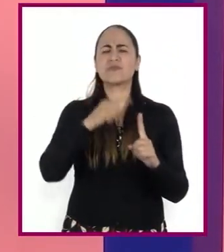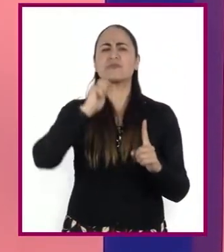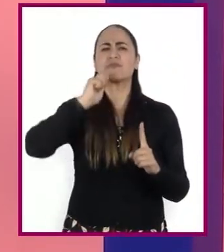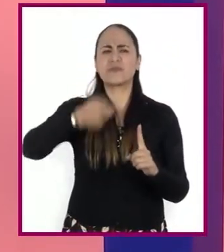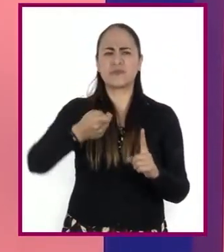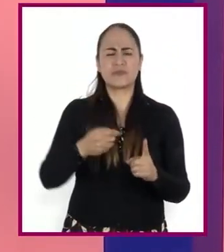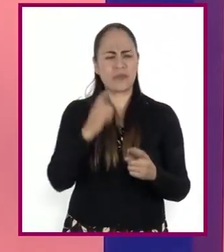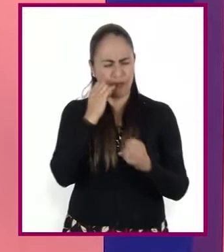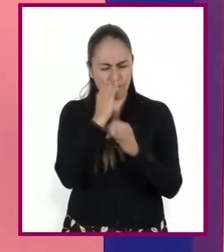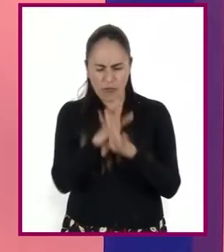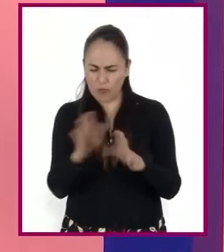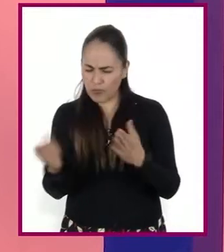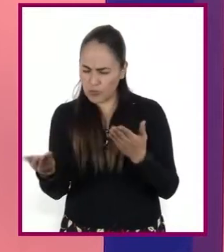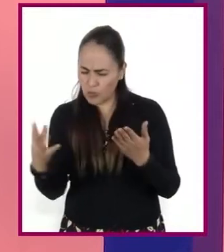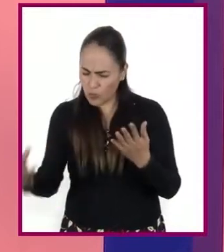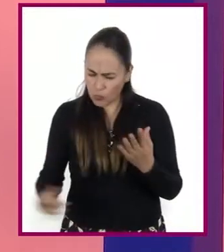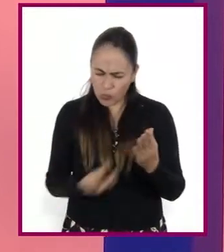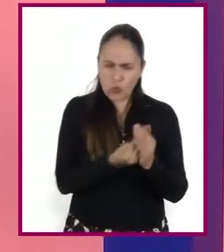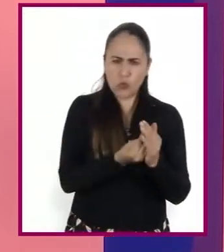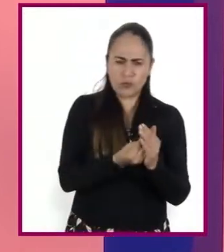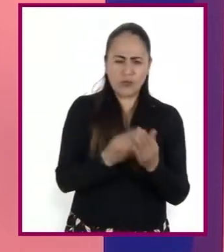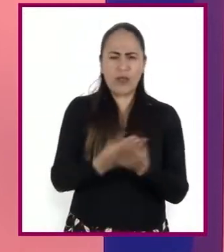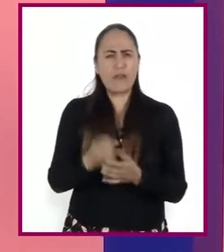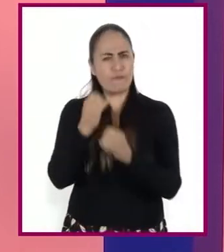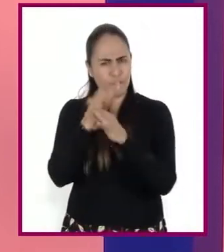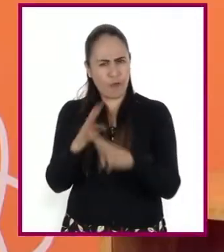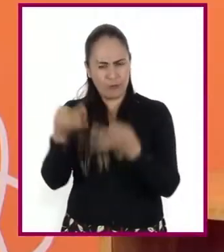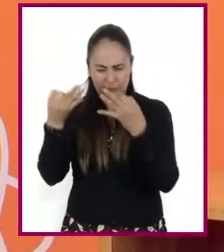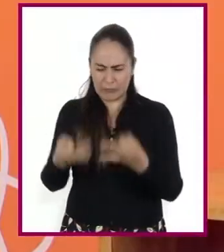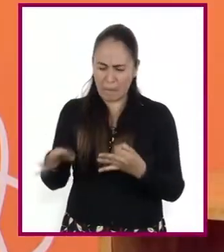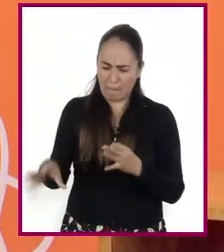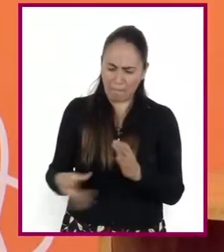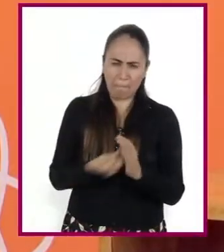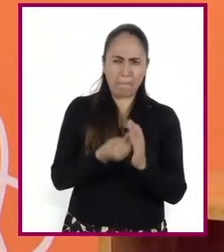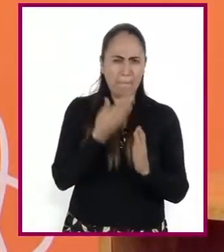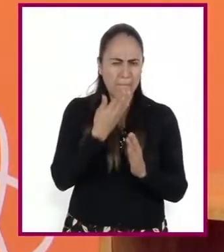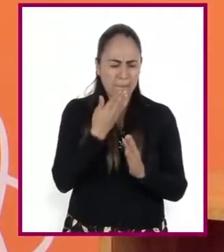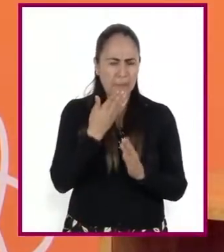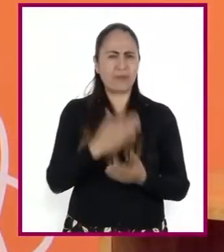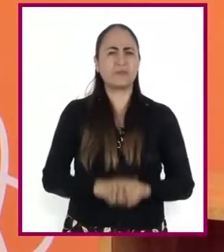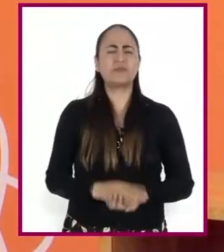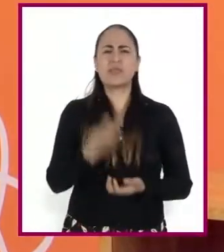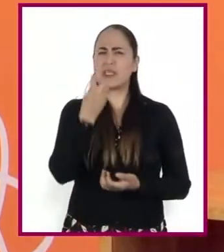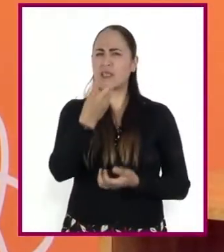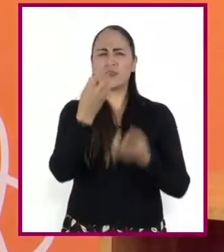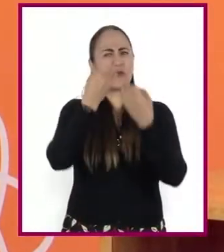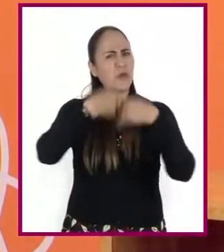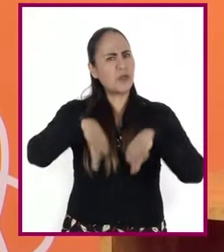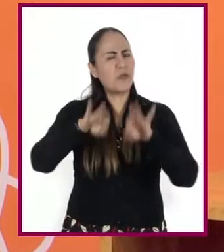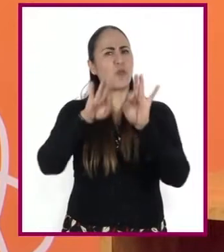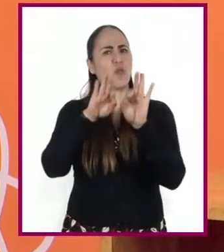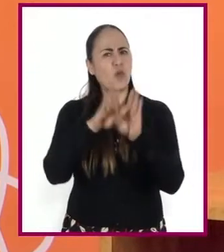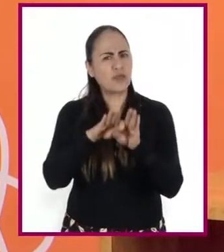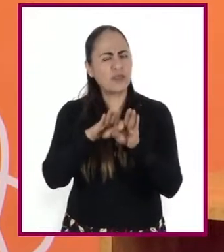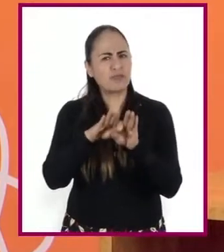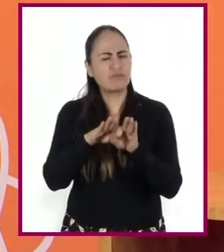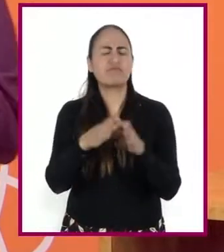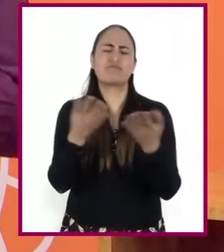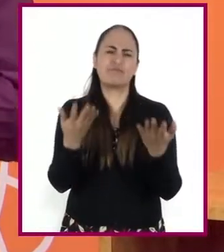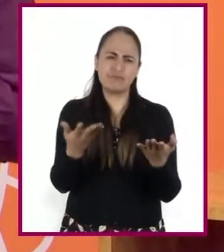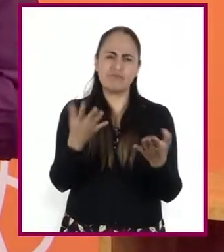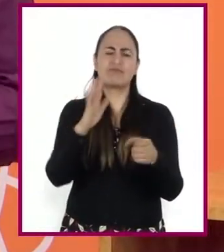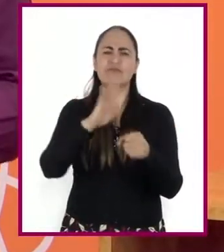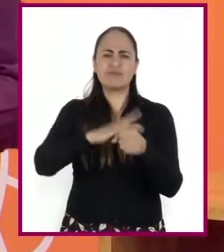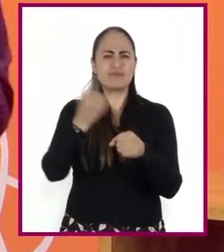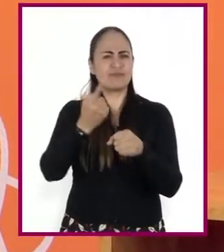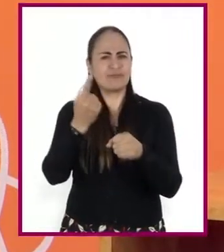distinguir información complementaria en fuentes de información. Eso suena muy importante, profesora. Pues nos permite